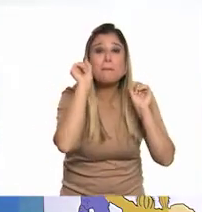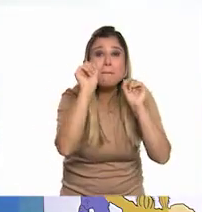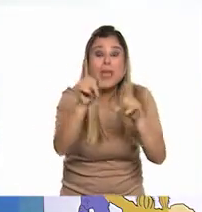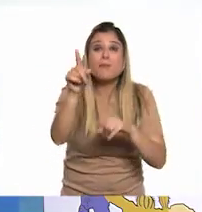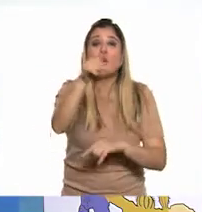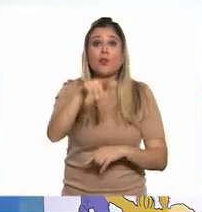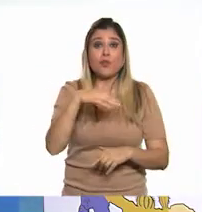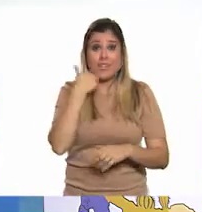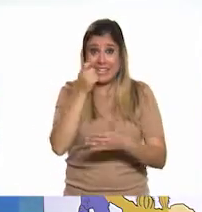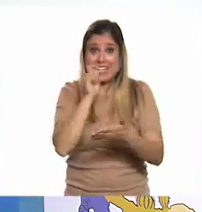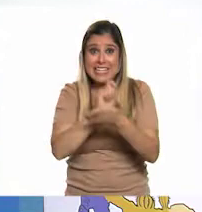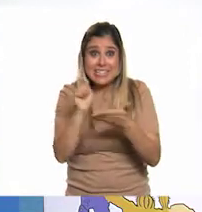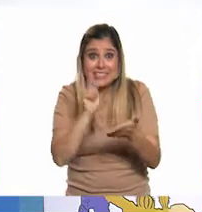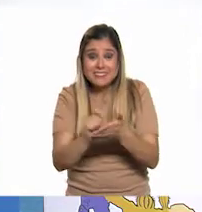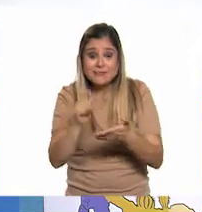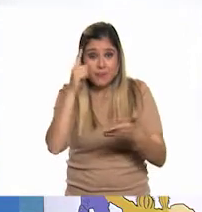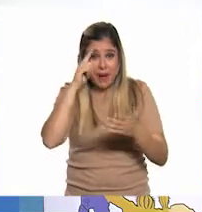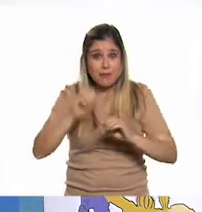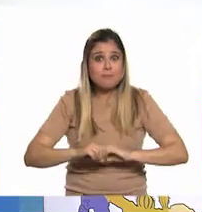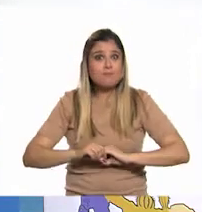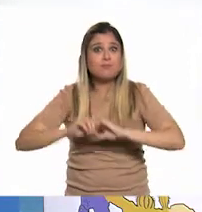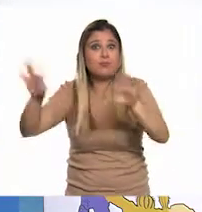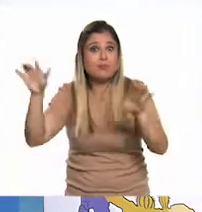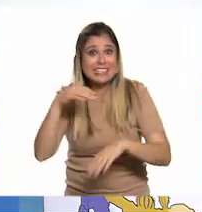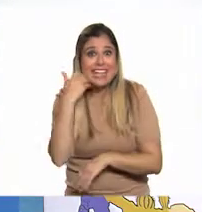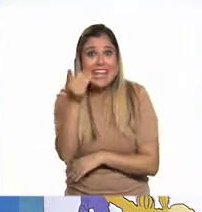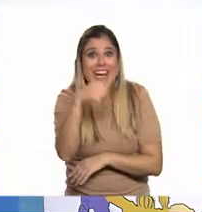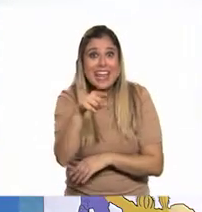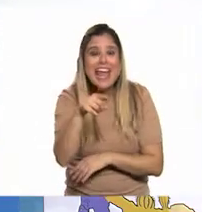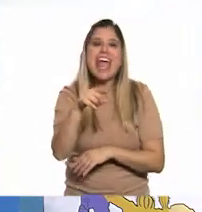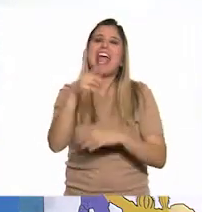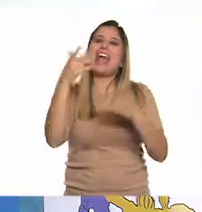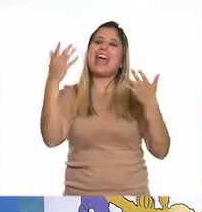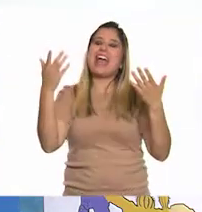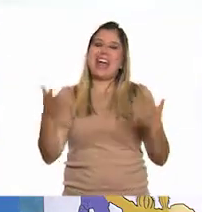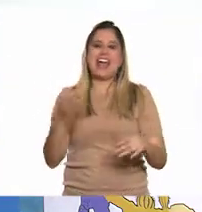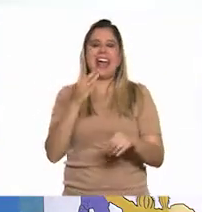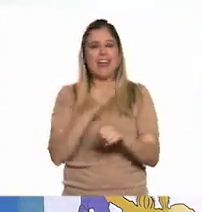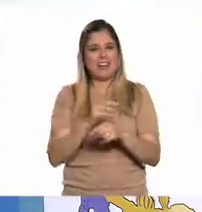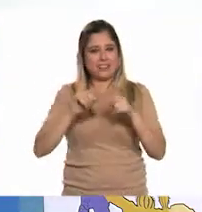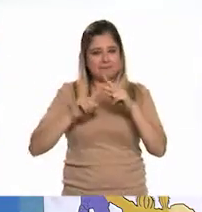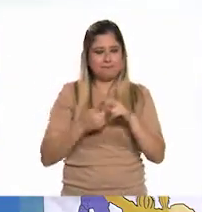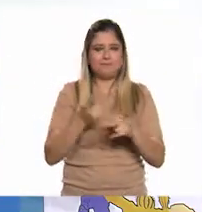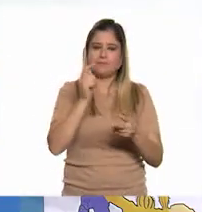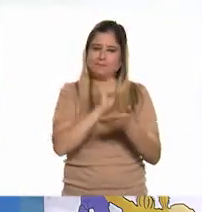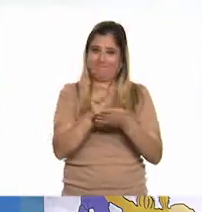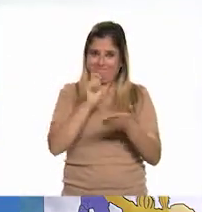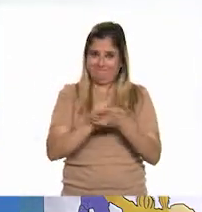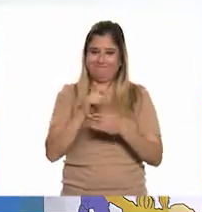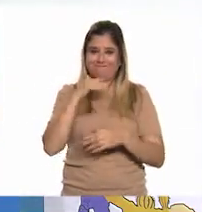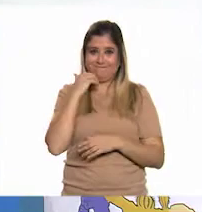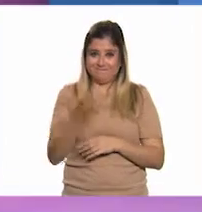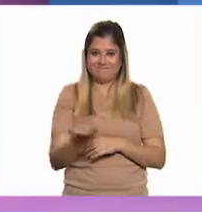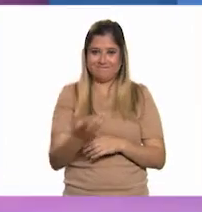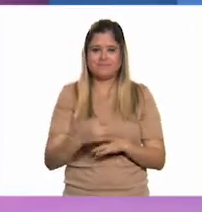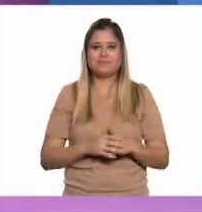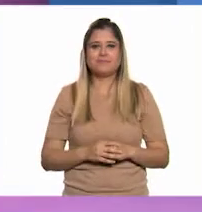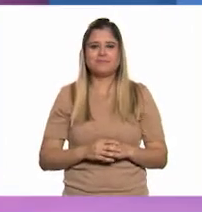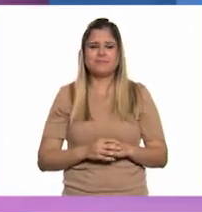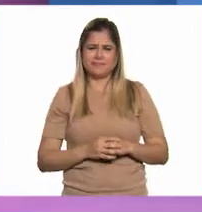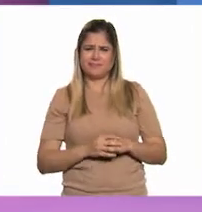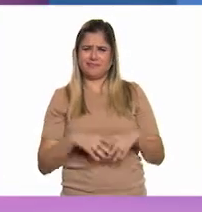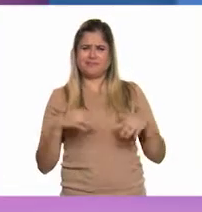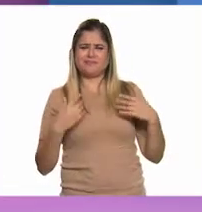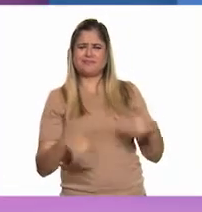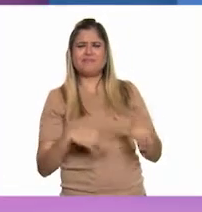¿ustedes también quieren escribir artículos de divulgación? Pues, entonces, vamos a empezar escribiendo uno. Muy bien. Ay, pero,